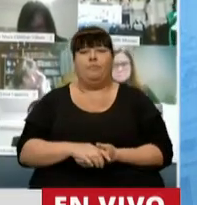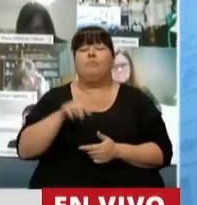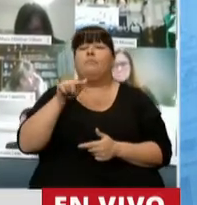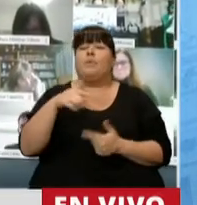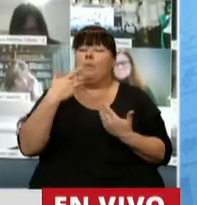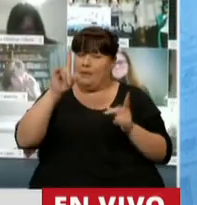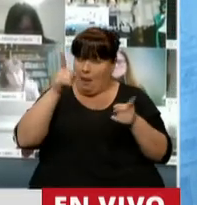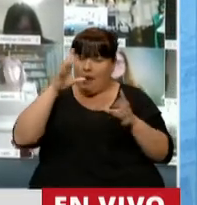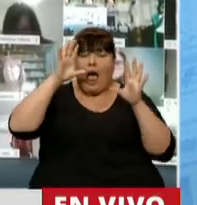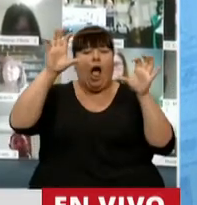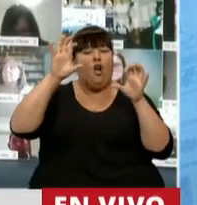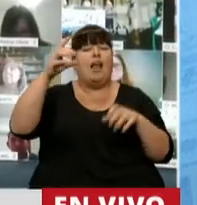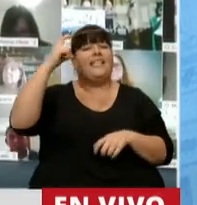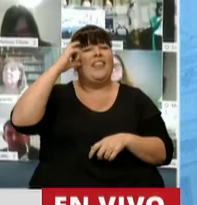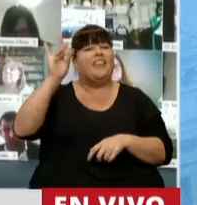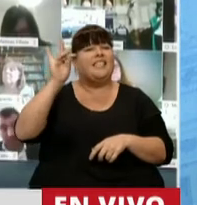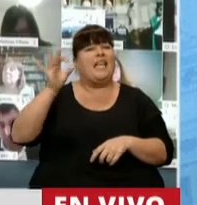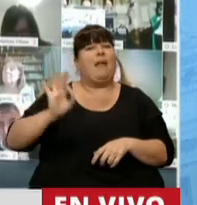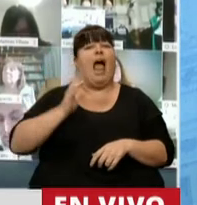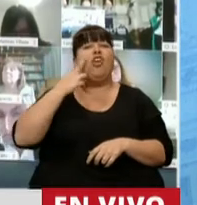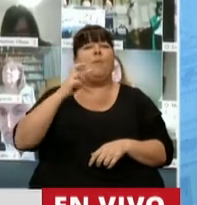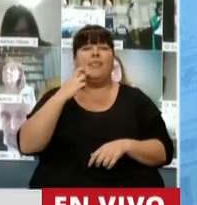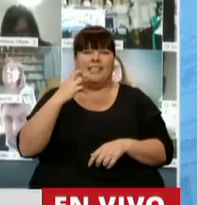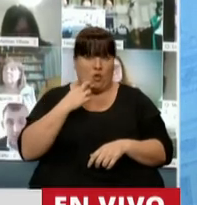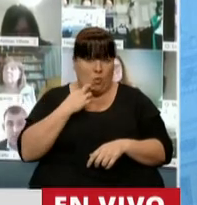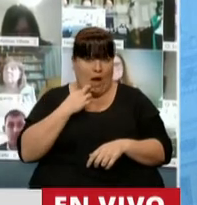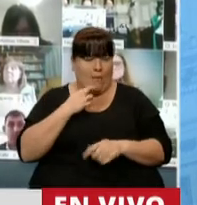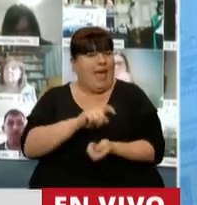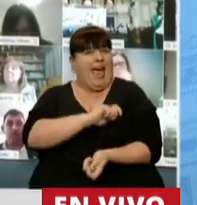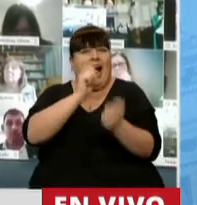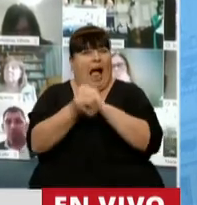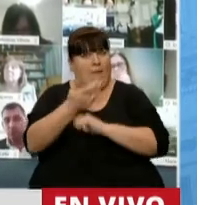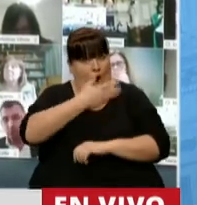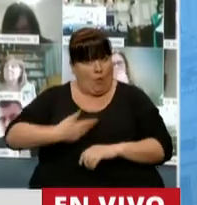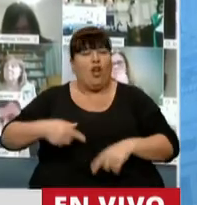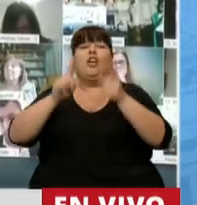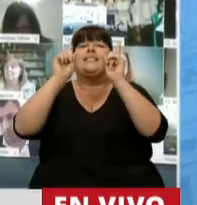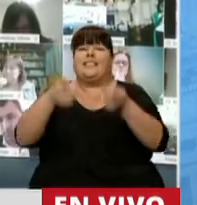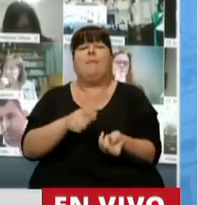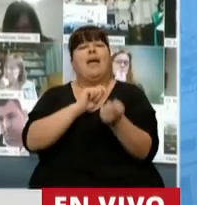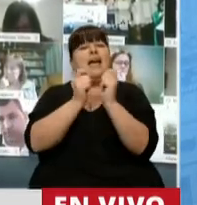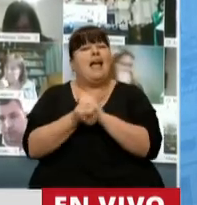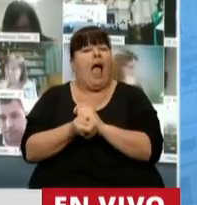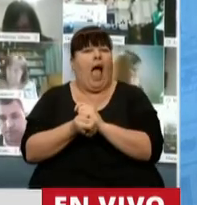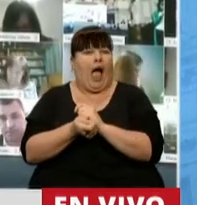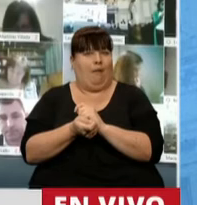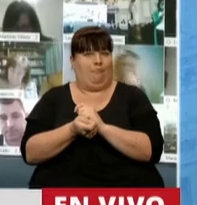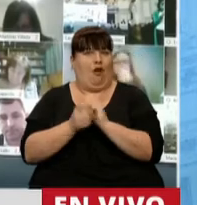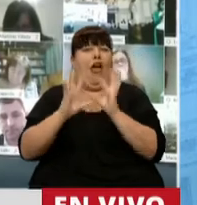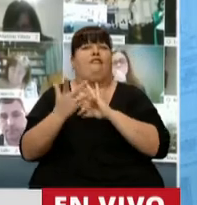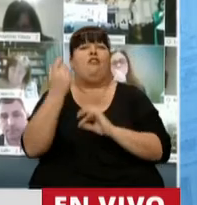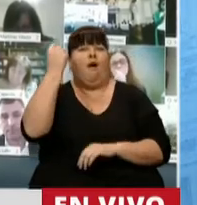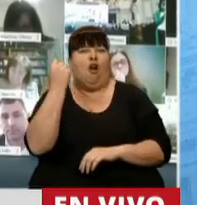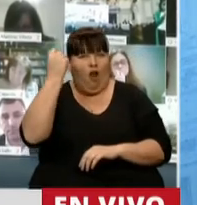permite recordar que el 10 de diciembre del año 2019 no solamente cambió un gobierno, sino que también cambió un programa